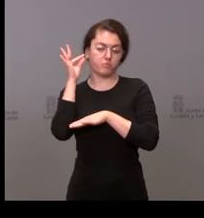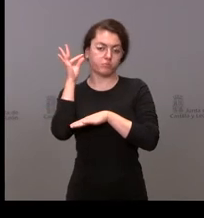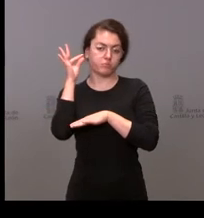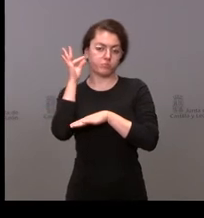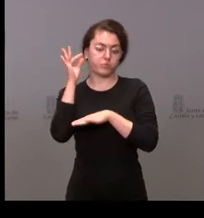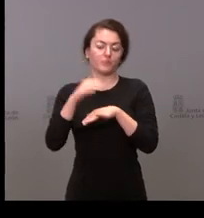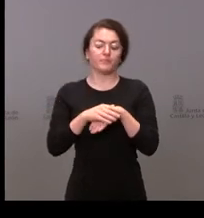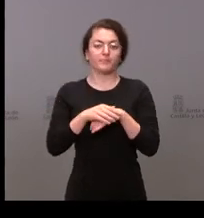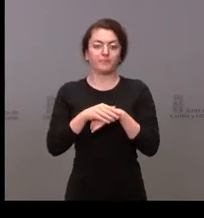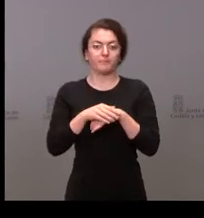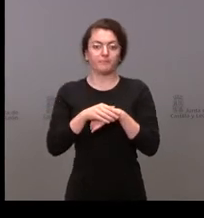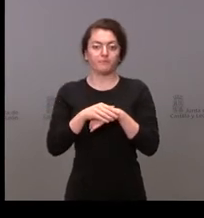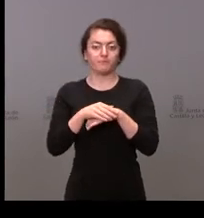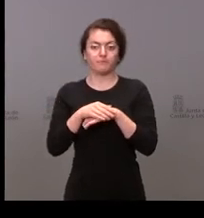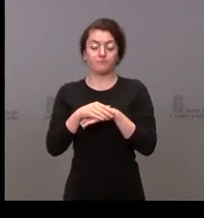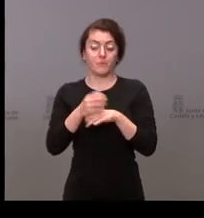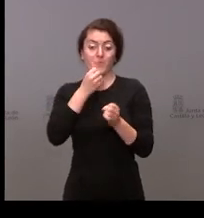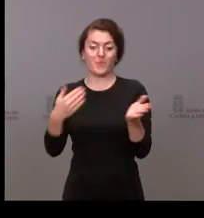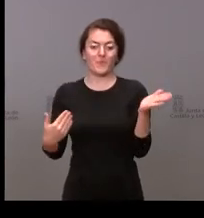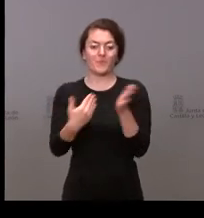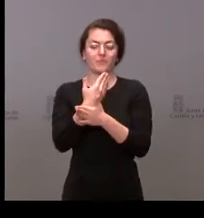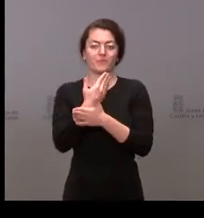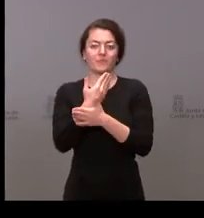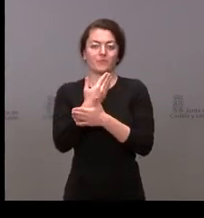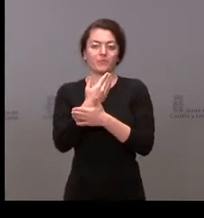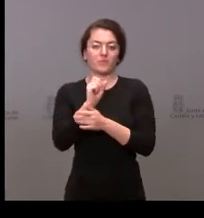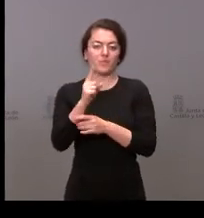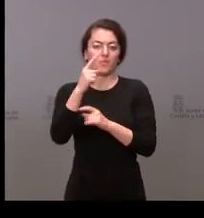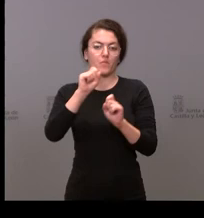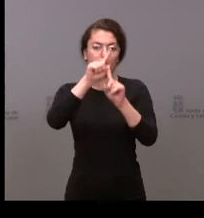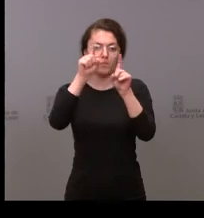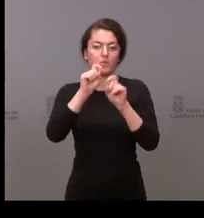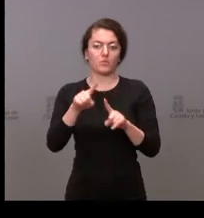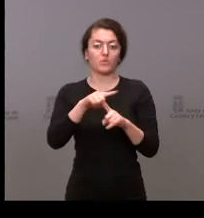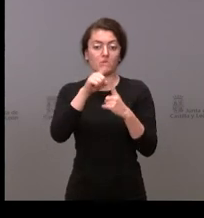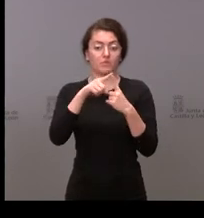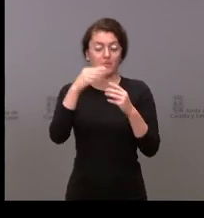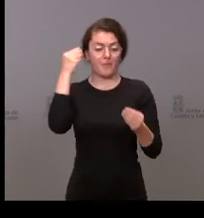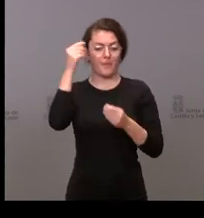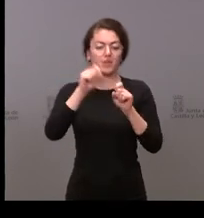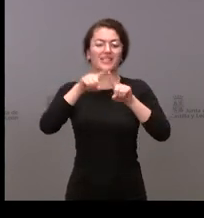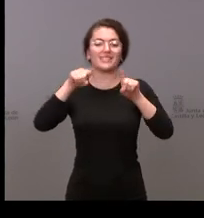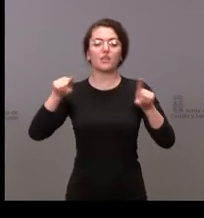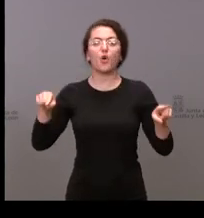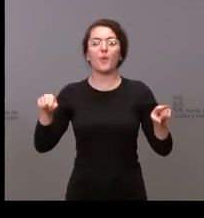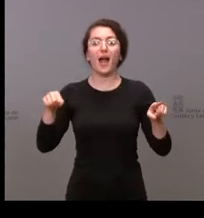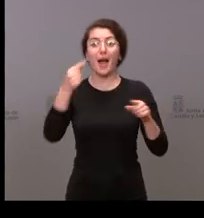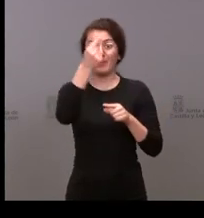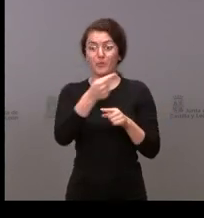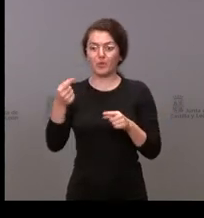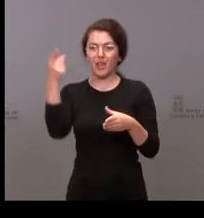hola muy buenos días mi primera pregunta es si cree que Segovia es bien tratada en los presupuestos sobre todo teniendo en cuenta